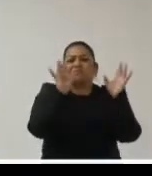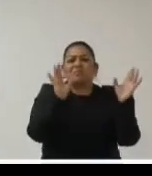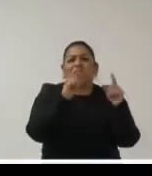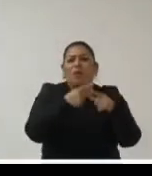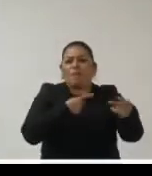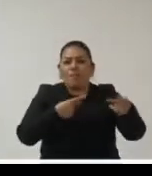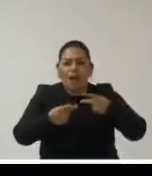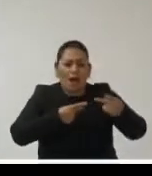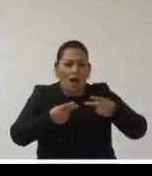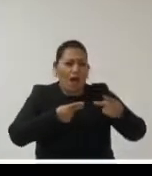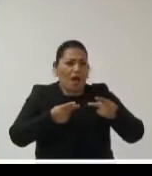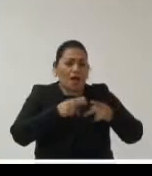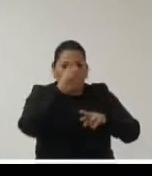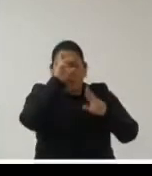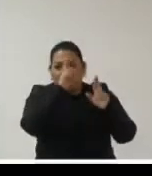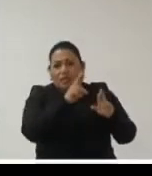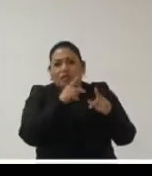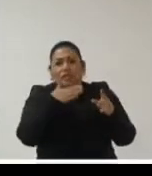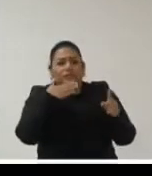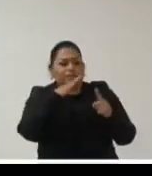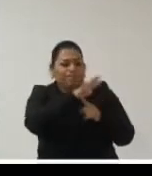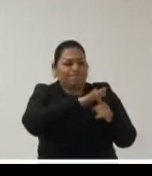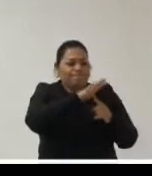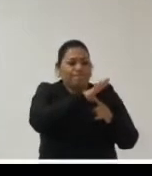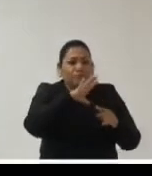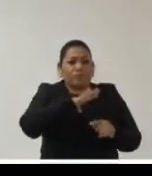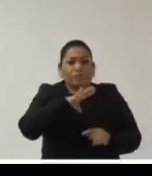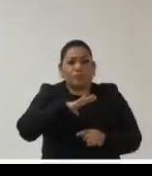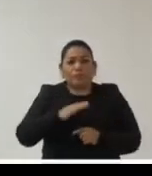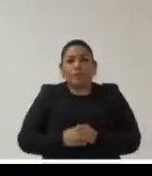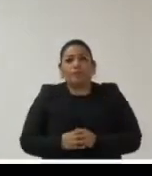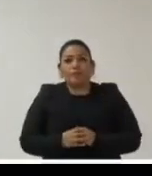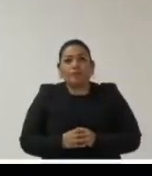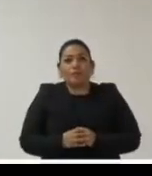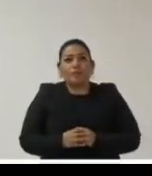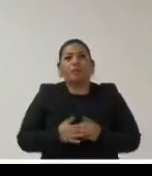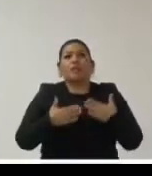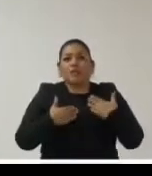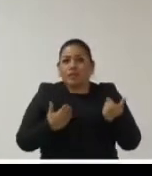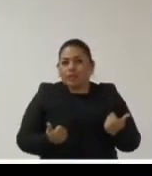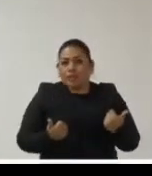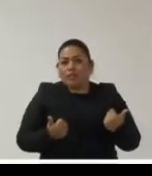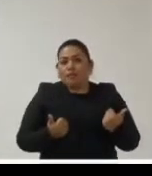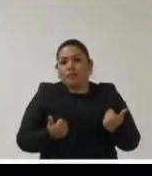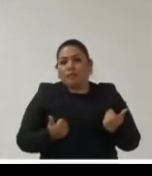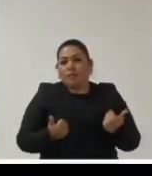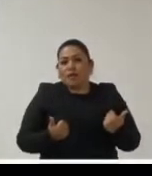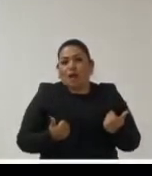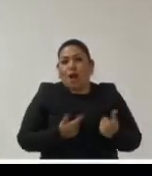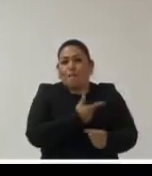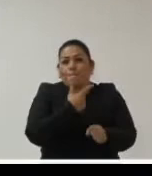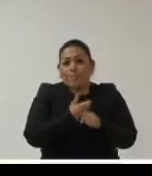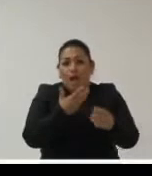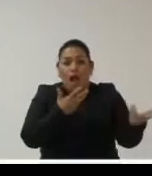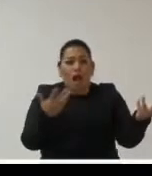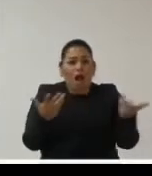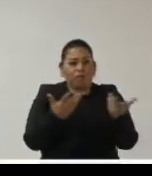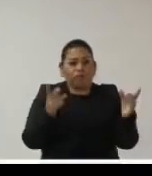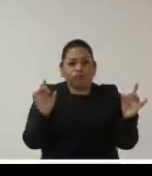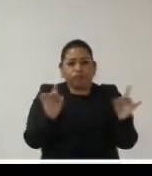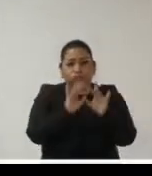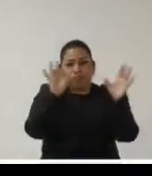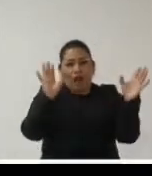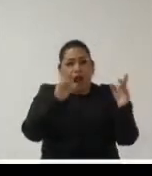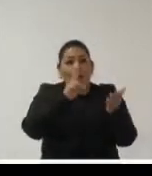práctica respecto a un contexto como el que tenemos ¿no? entendemos lo primero que hace la transparencia como